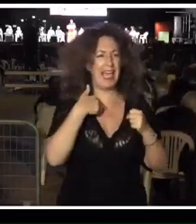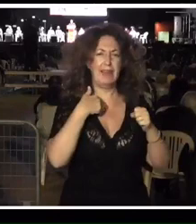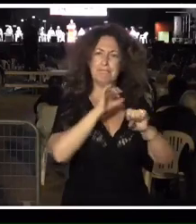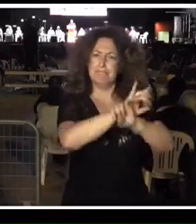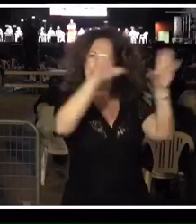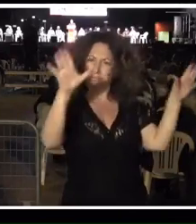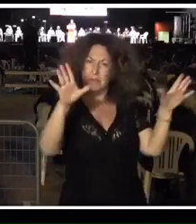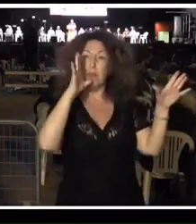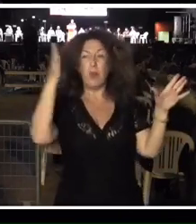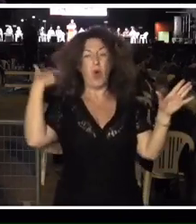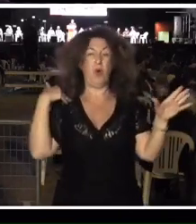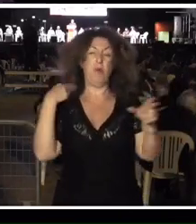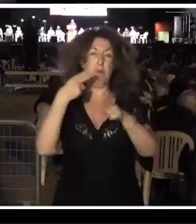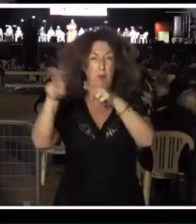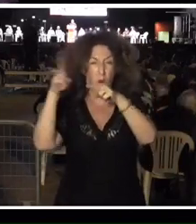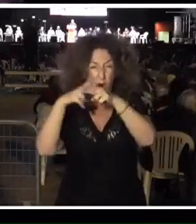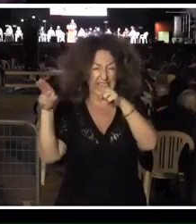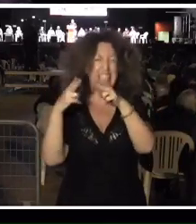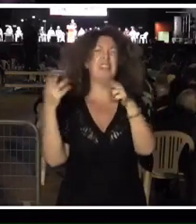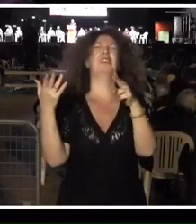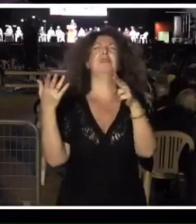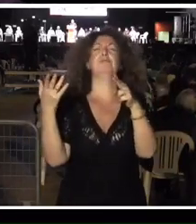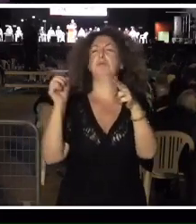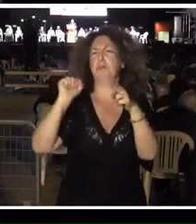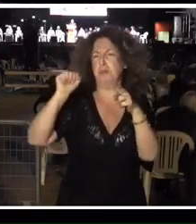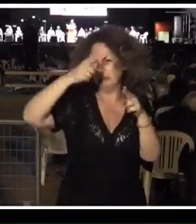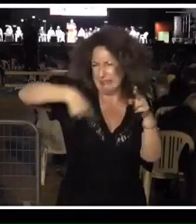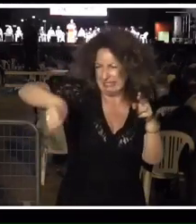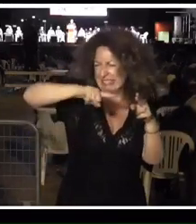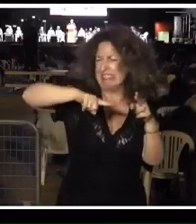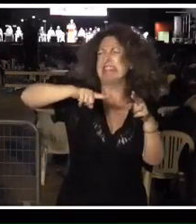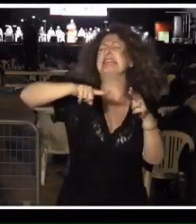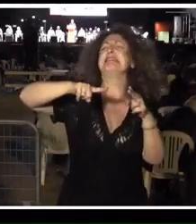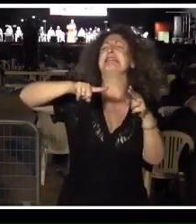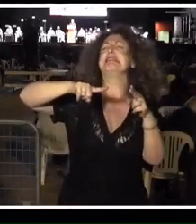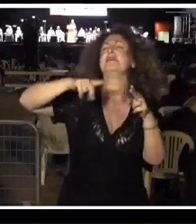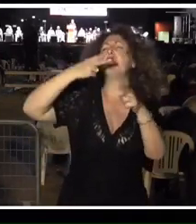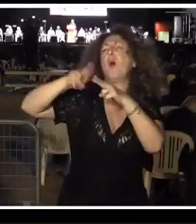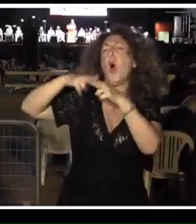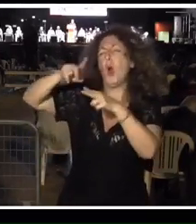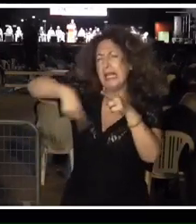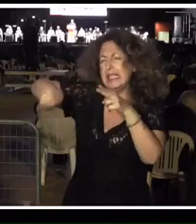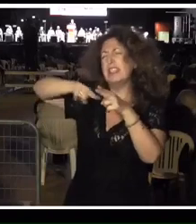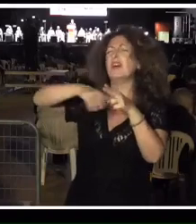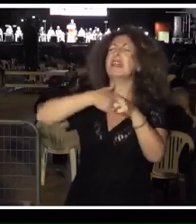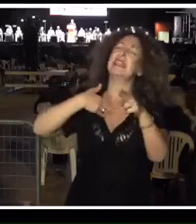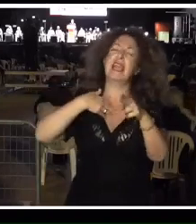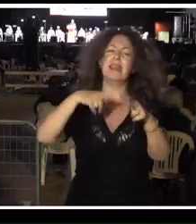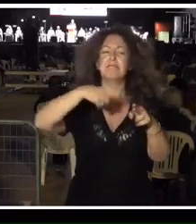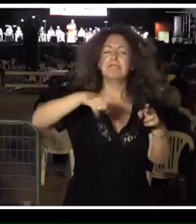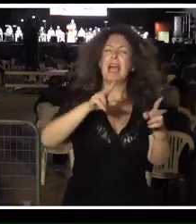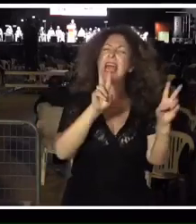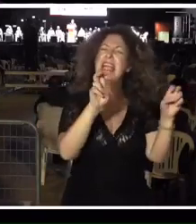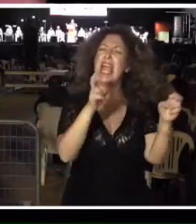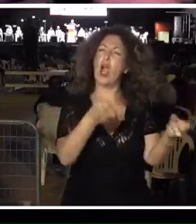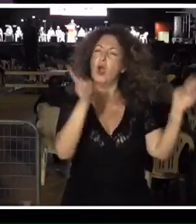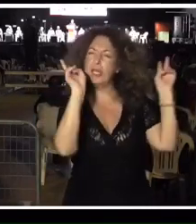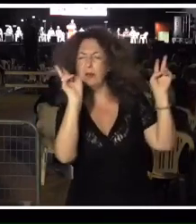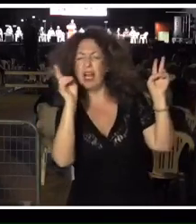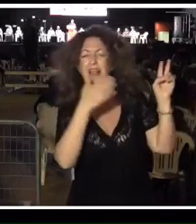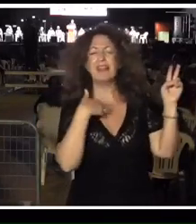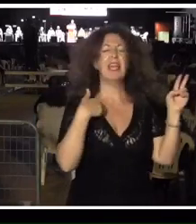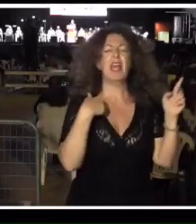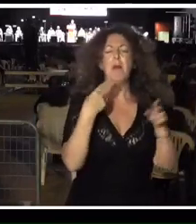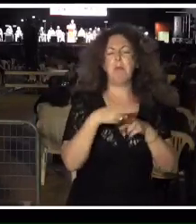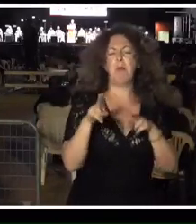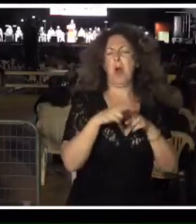políticos de aquella época, aquella época que, como decía antes, empezaba a caminar con el neoliberalismo, y que quería mantener a la ciudadanía lejos de la